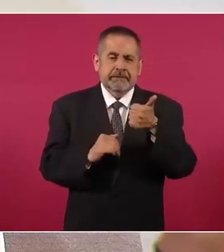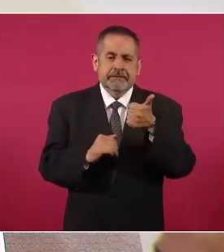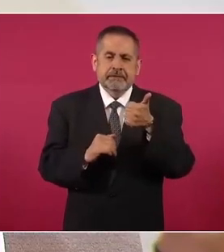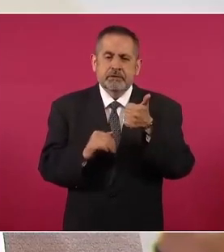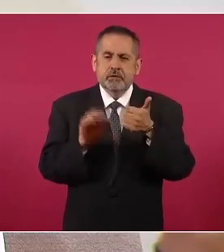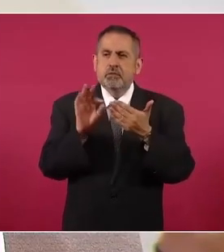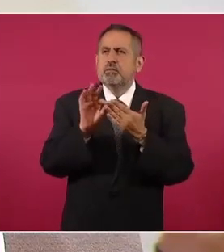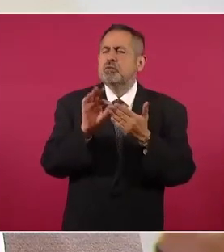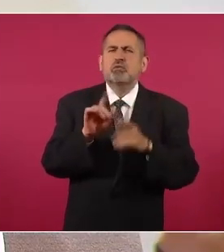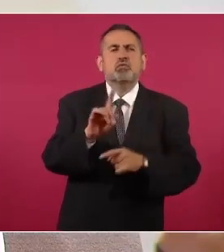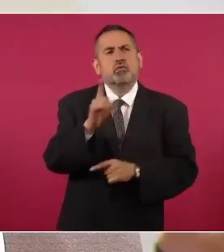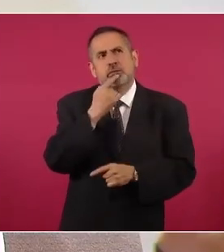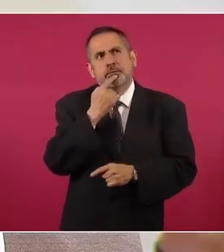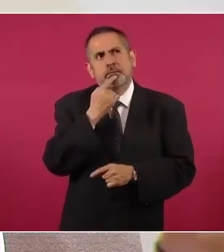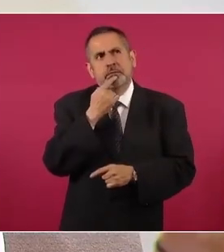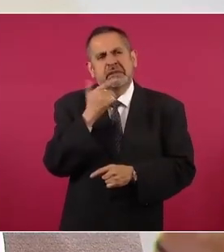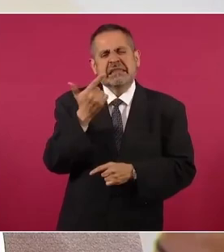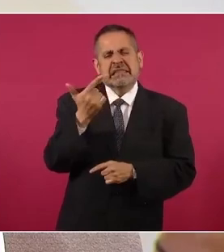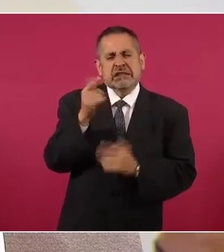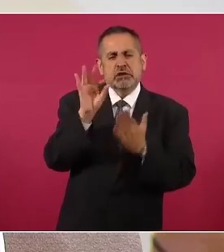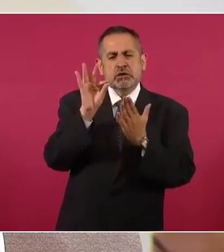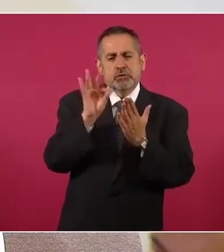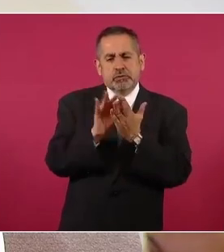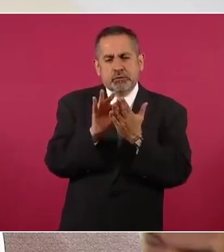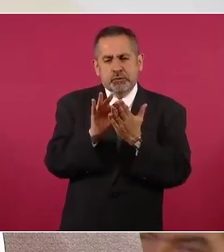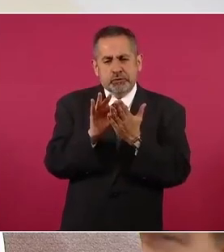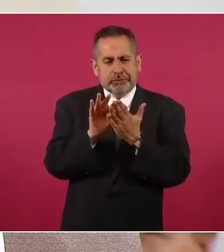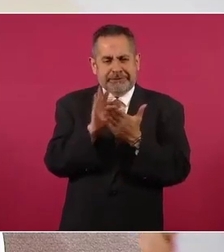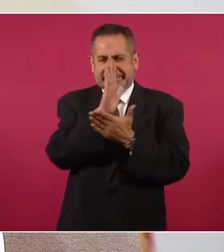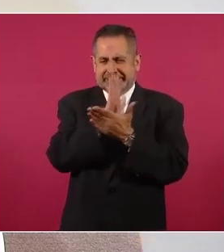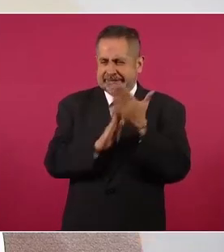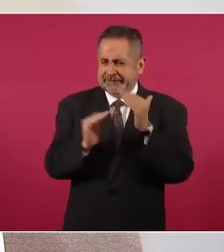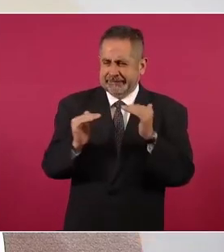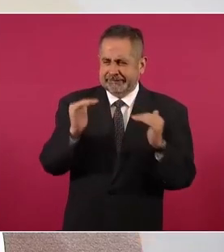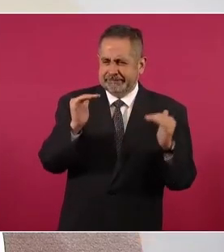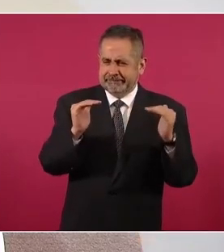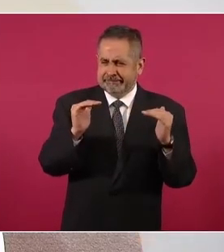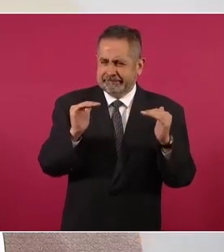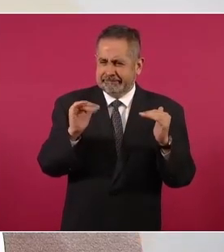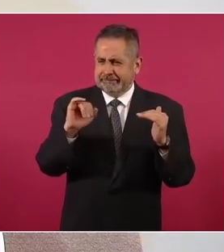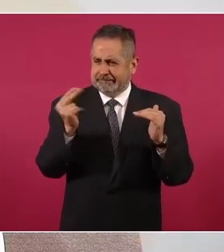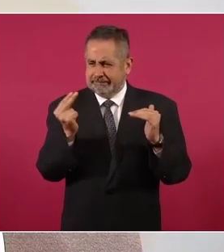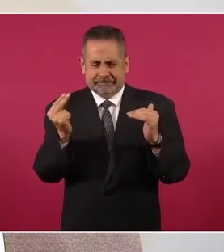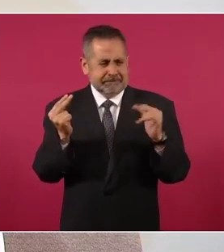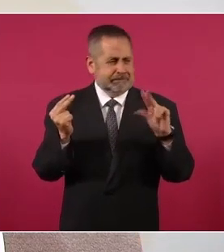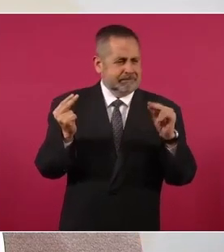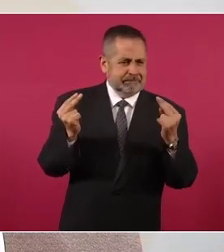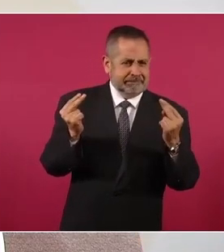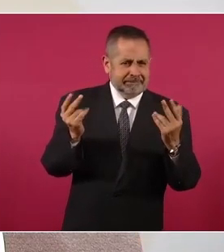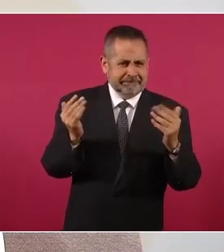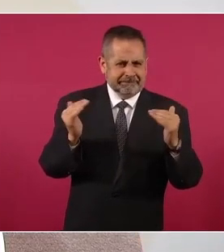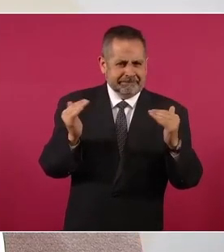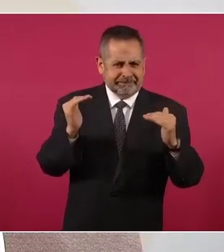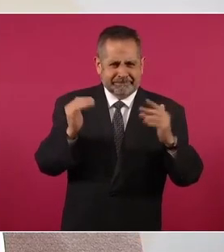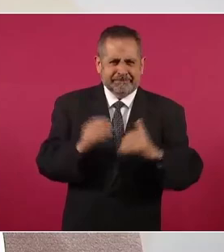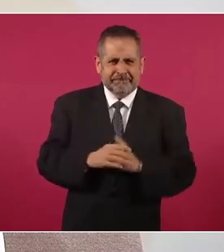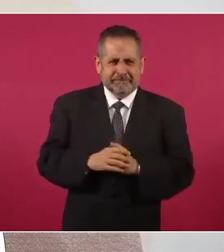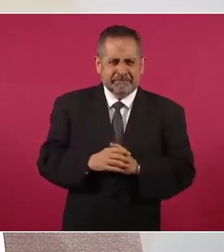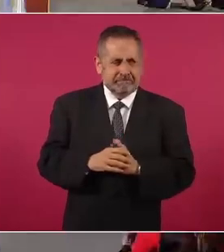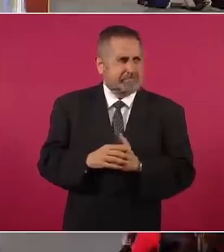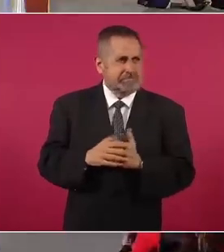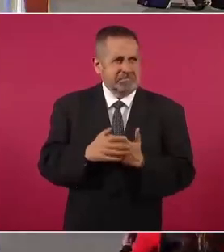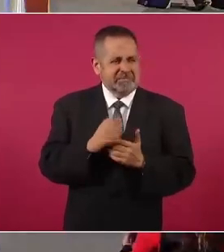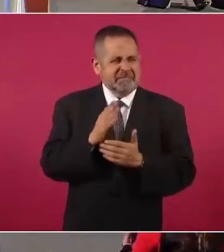no, 7, 7